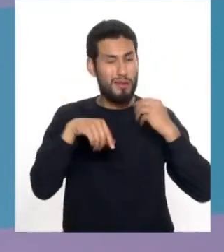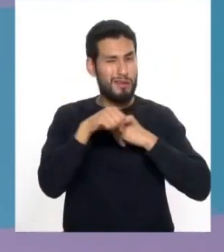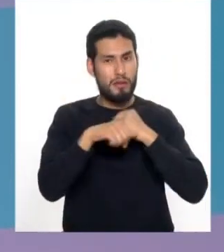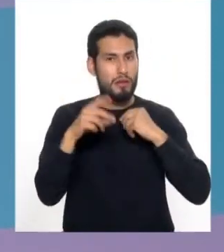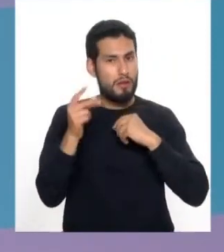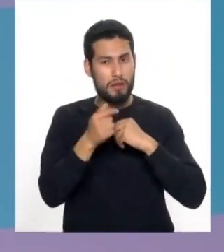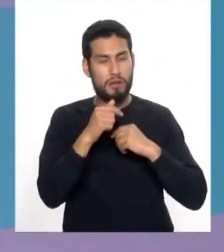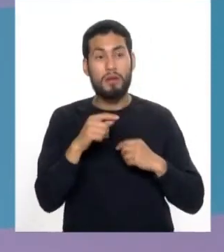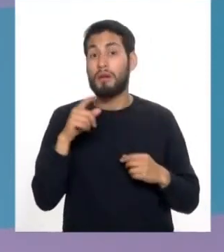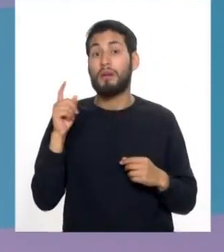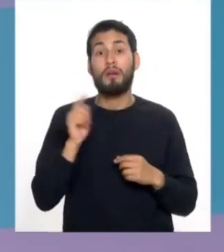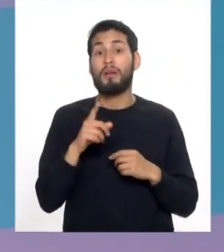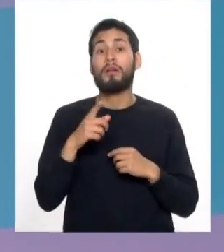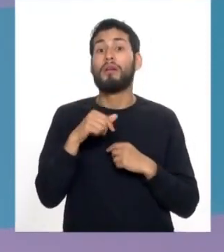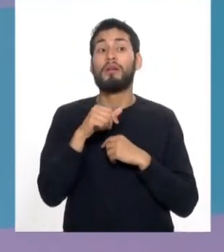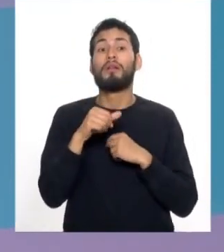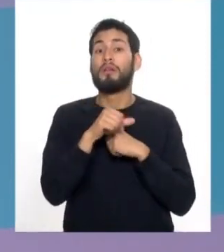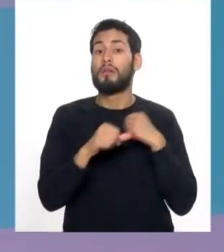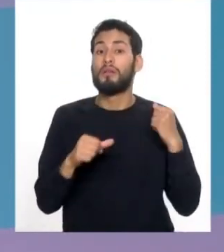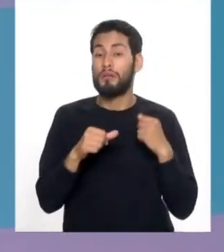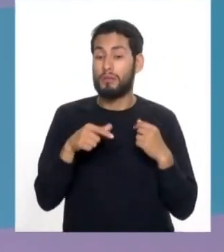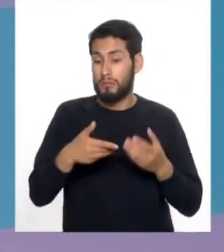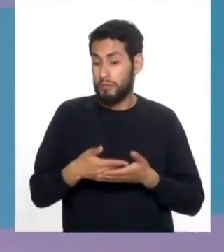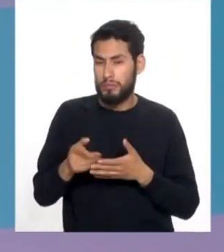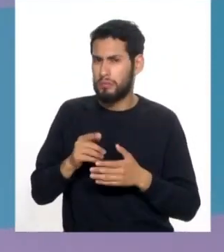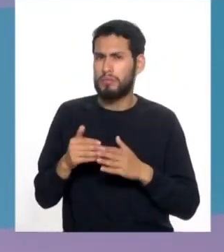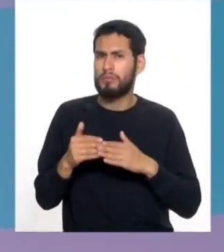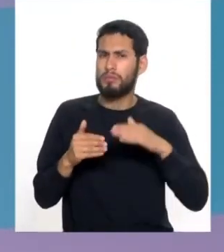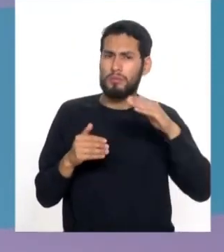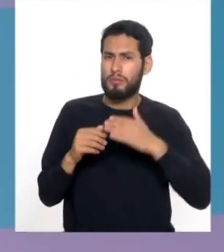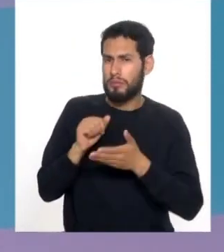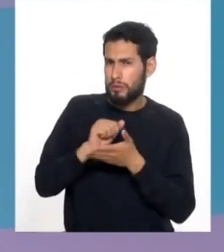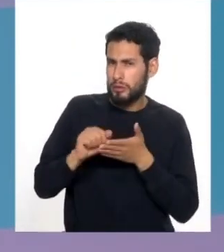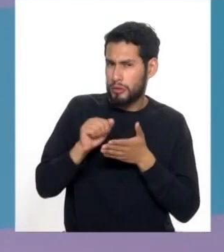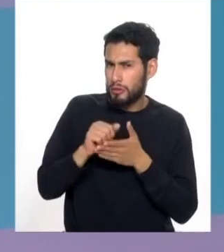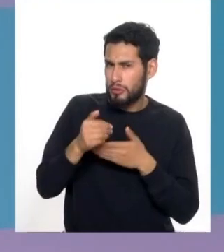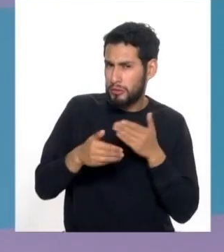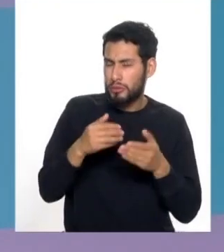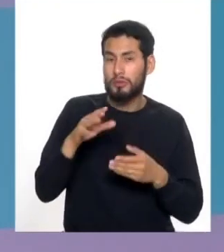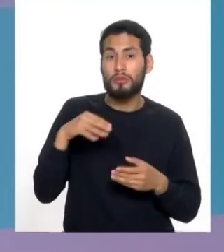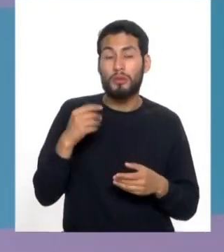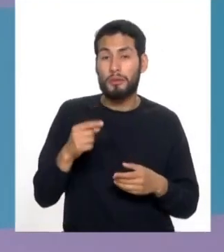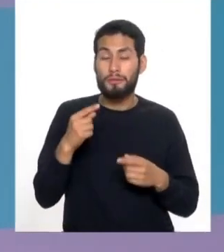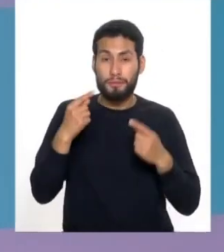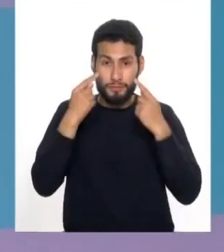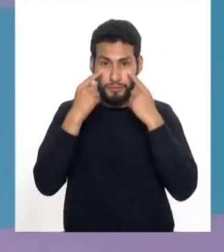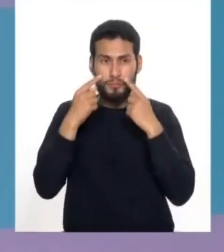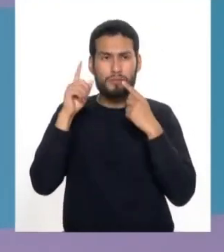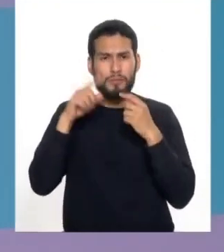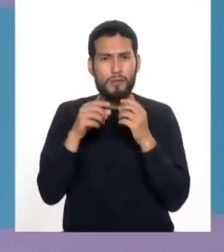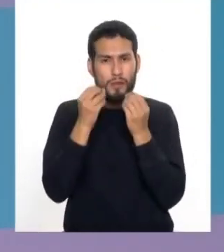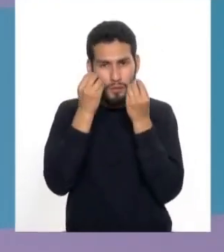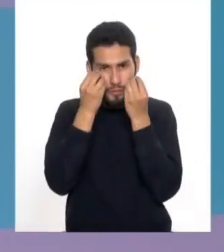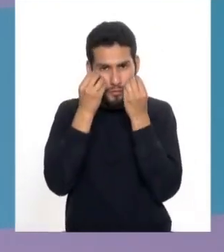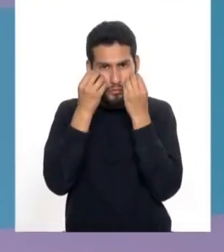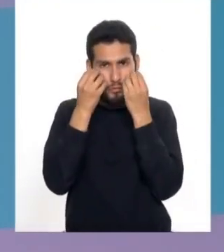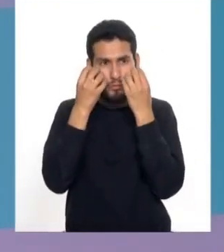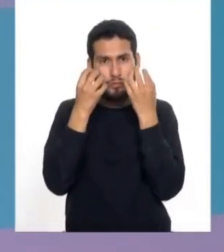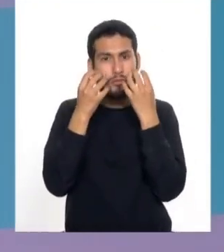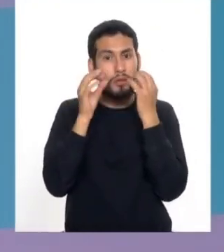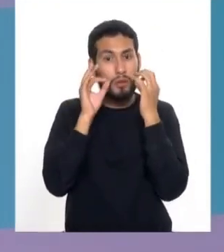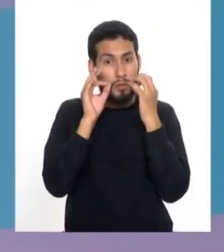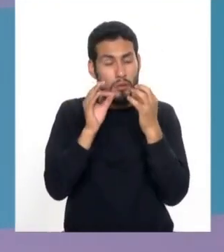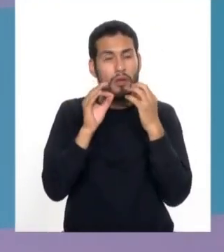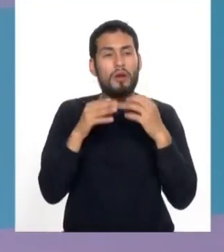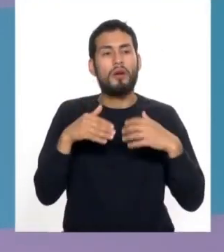Generalmente no se operan neonatos, sino cuando ya tienen algunos meses más, porque el ojo tiene que desarrollar un poco el tamaño adecuado